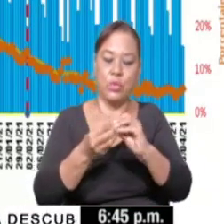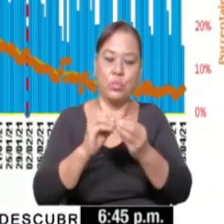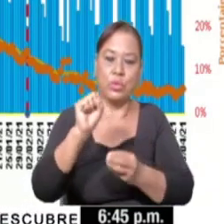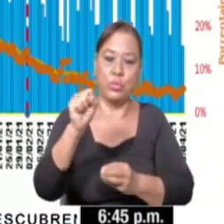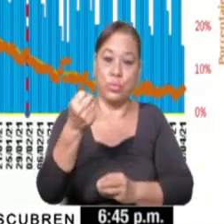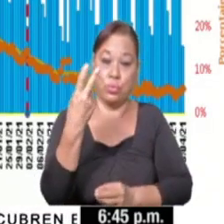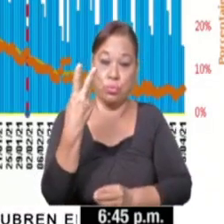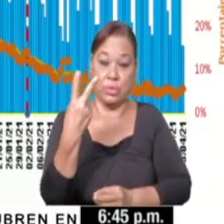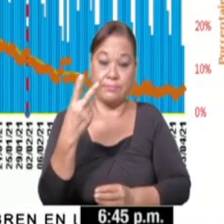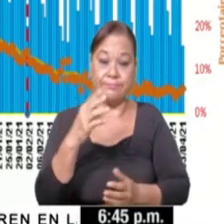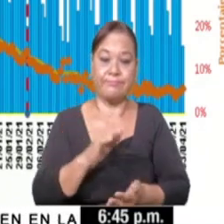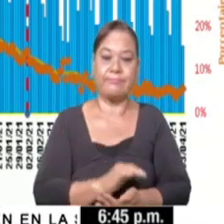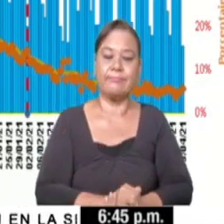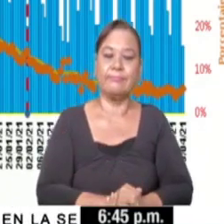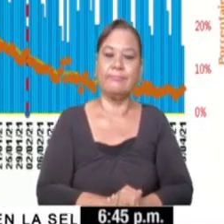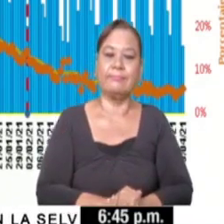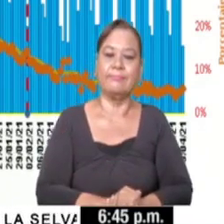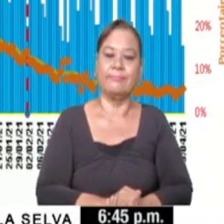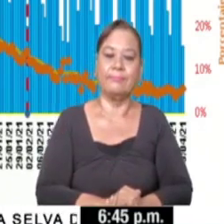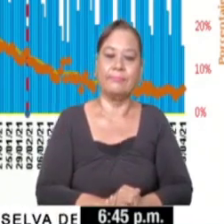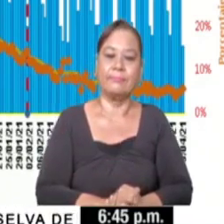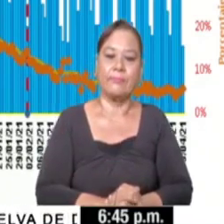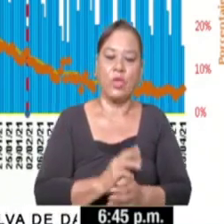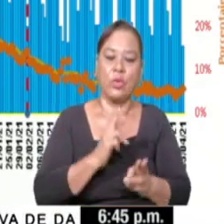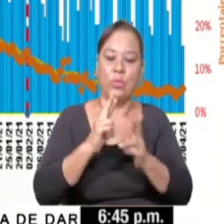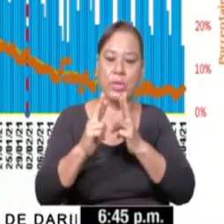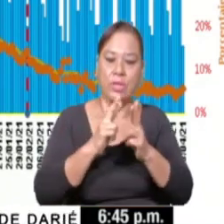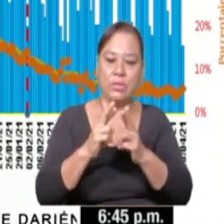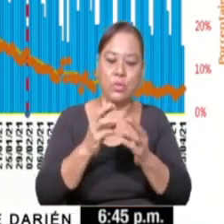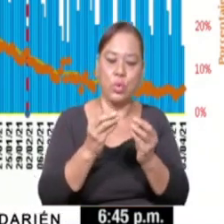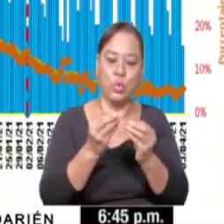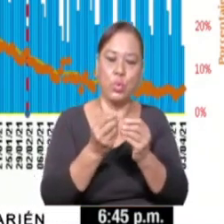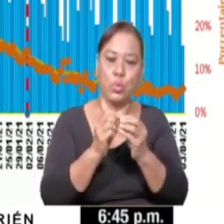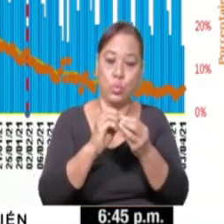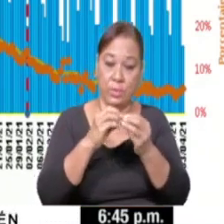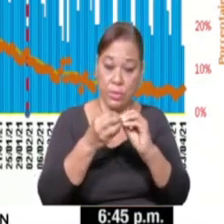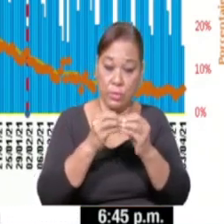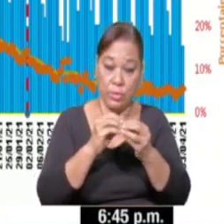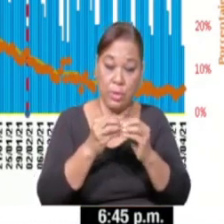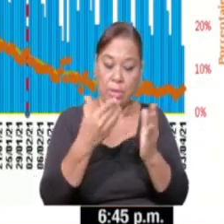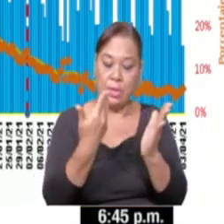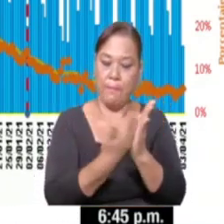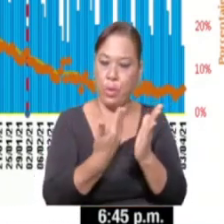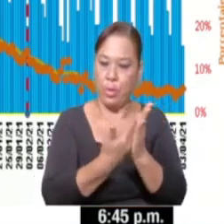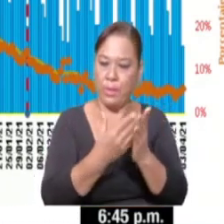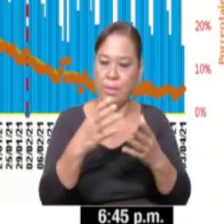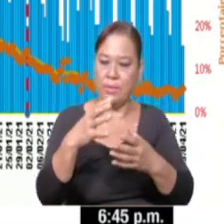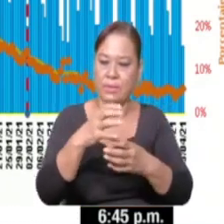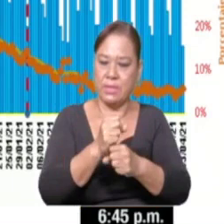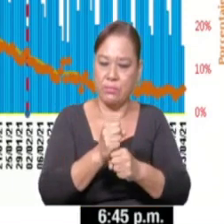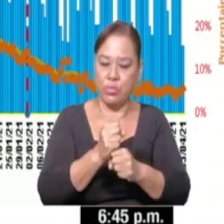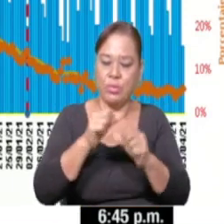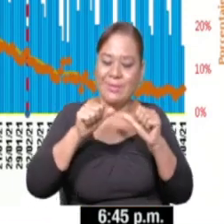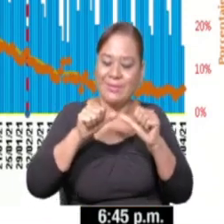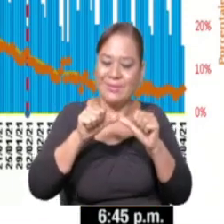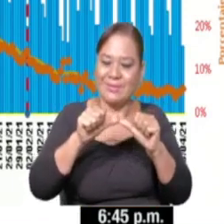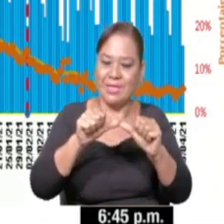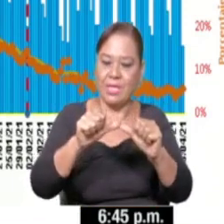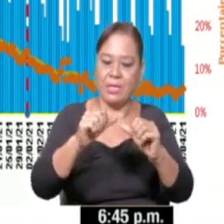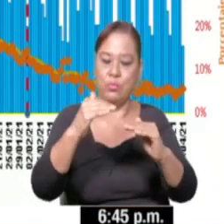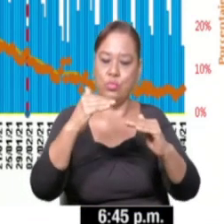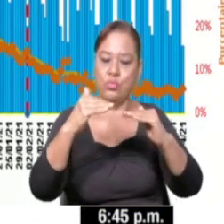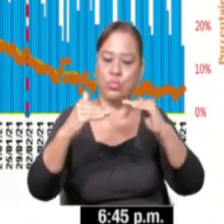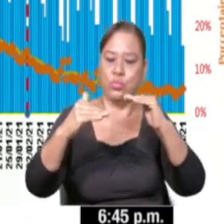anterior. Con relación al número de pruebas que reportamos, mantenemos esa tendencia a la